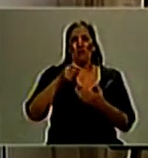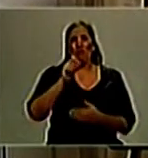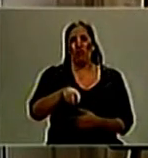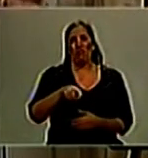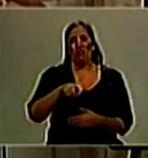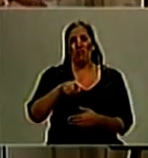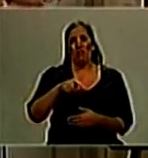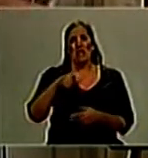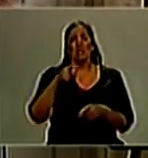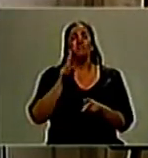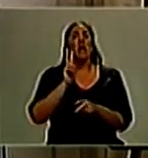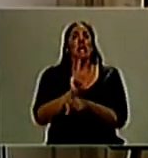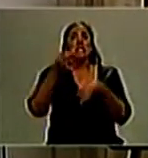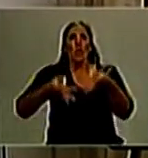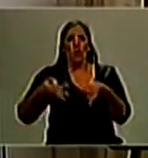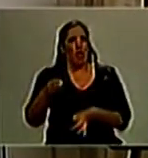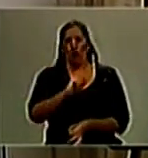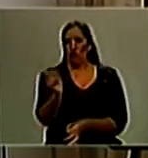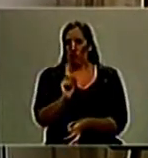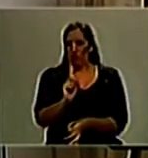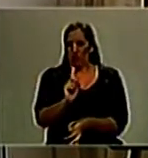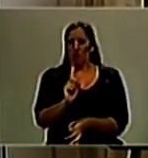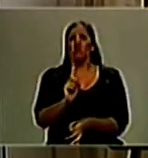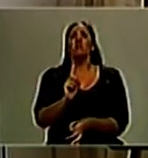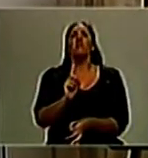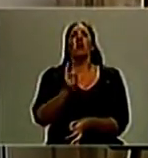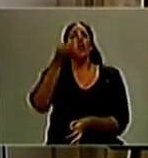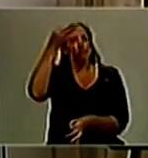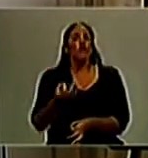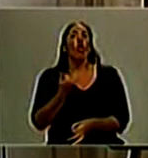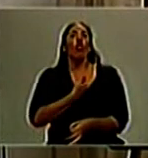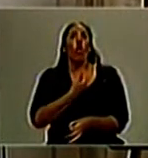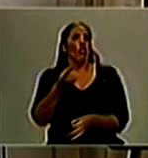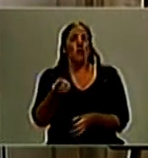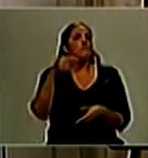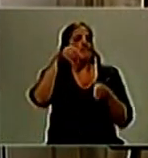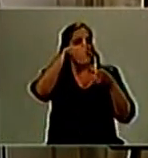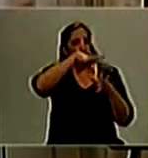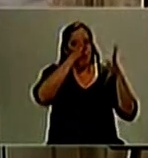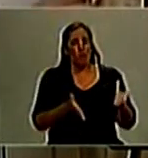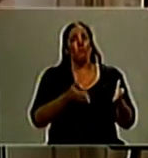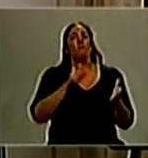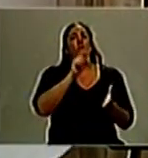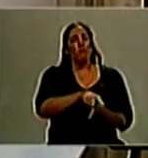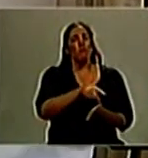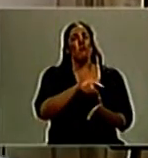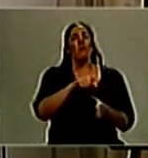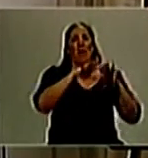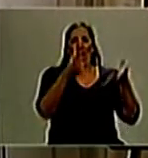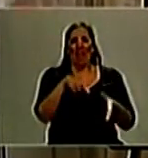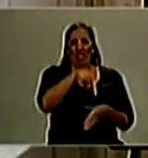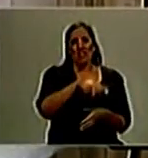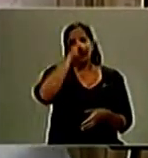que estar en el Ministerio de Seguridad sino precisamente en lo que va a ser la Agencia Federal de Inteligencia.